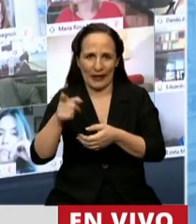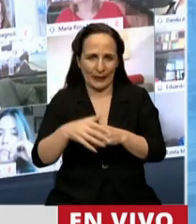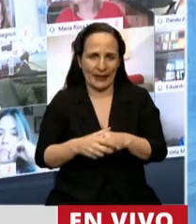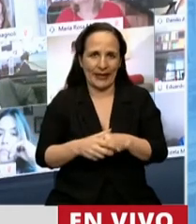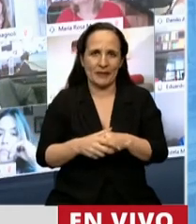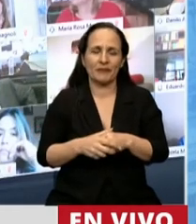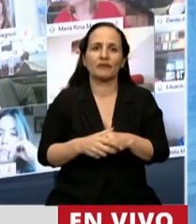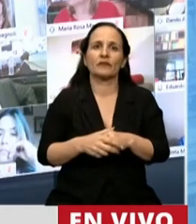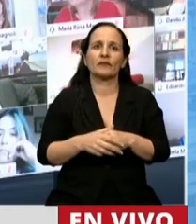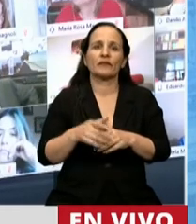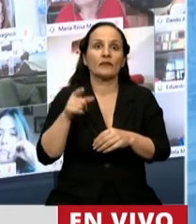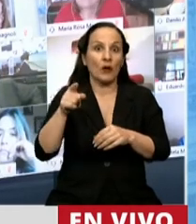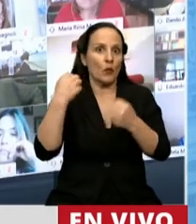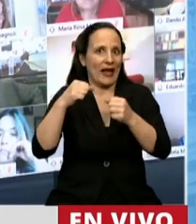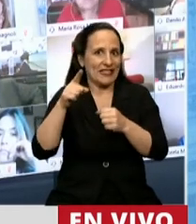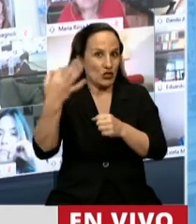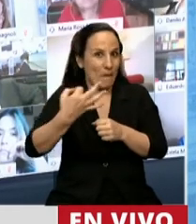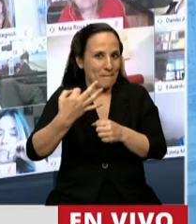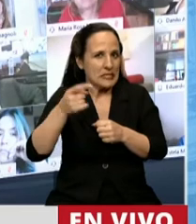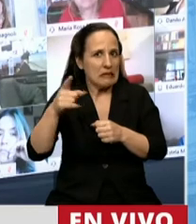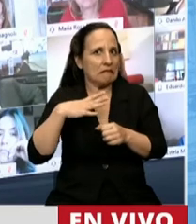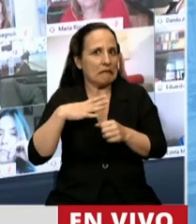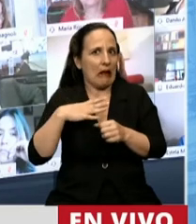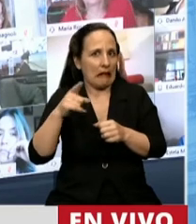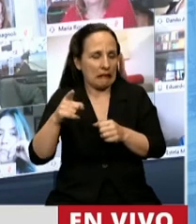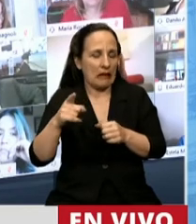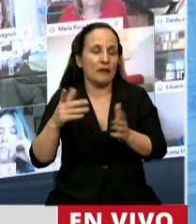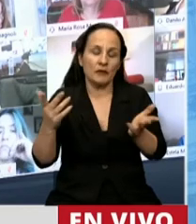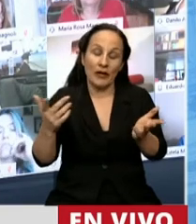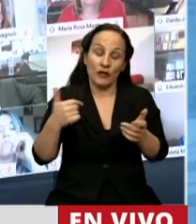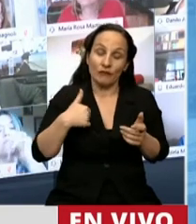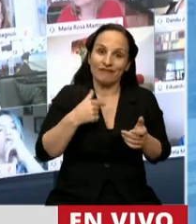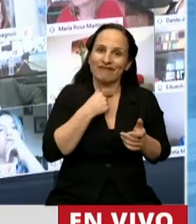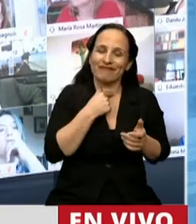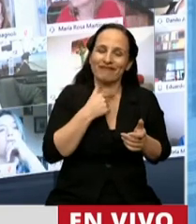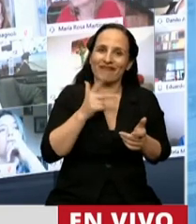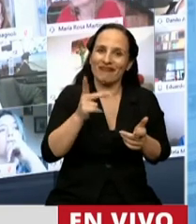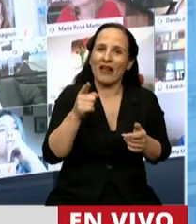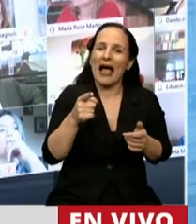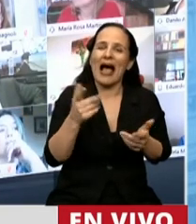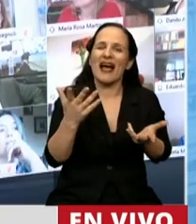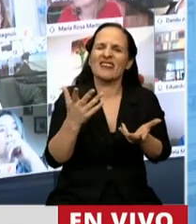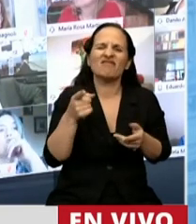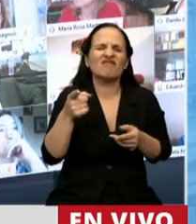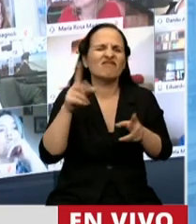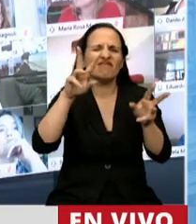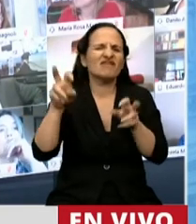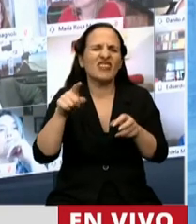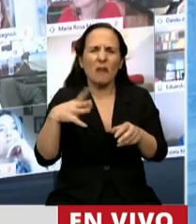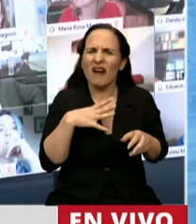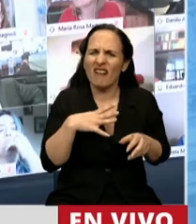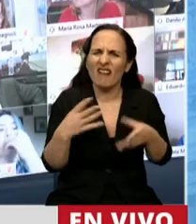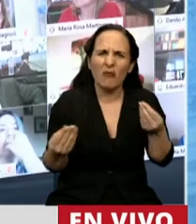Árbol y Acruz 10, y en ese sentido dijo que tenía que ver con que